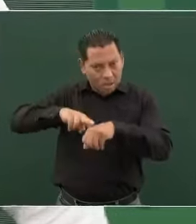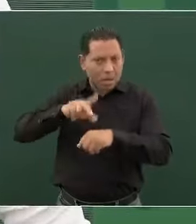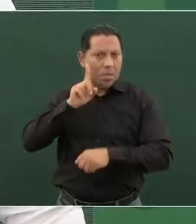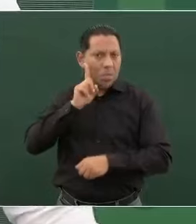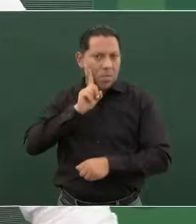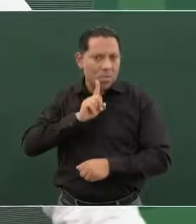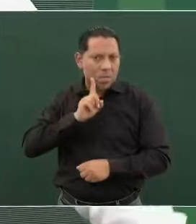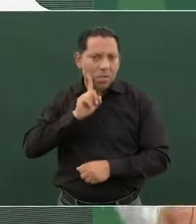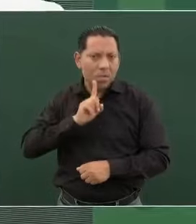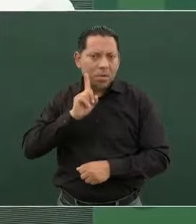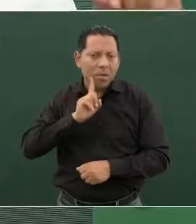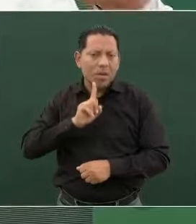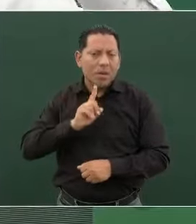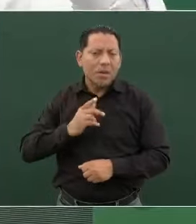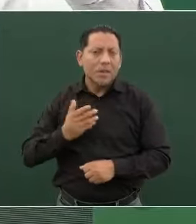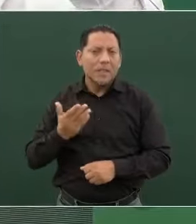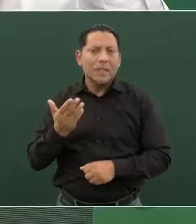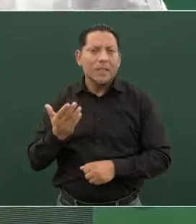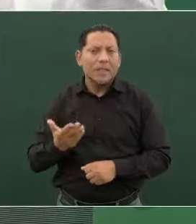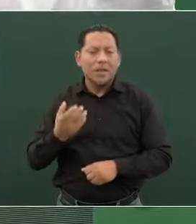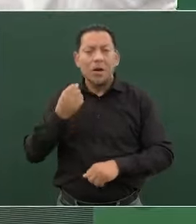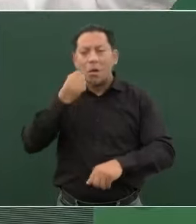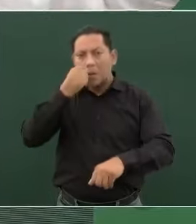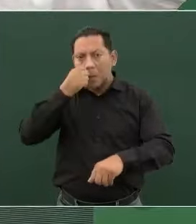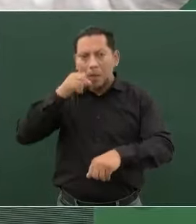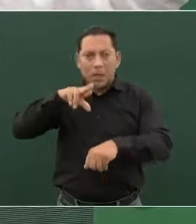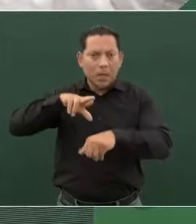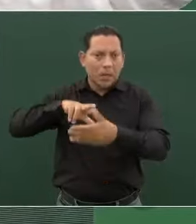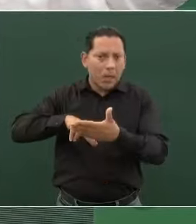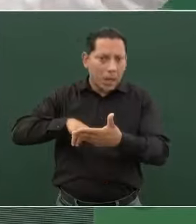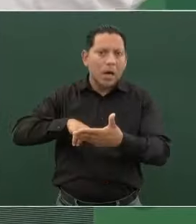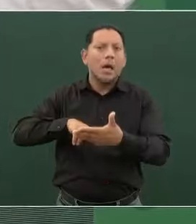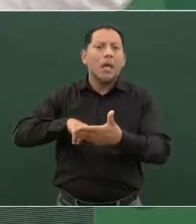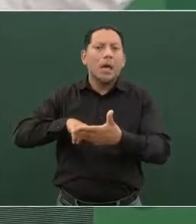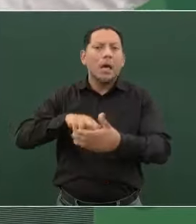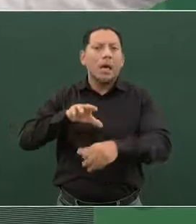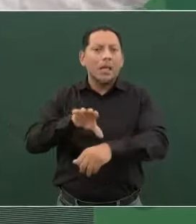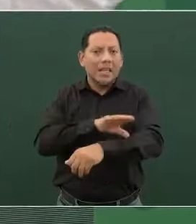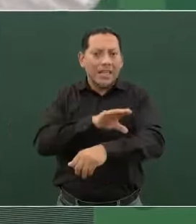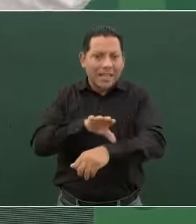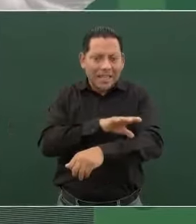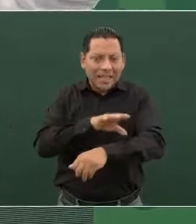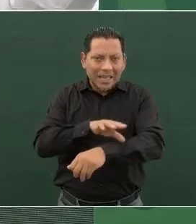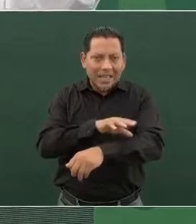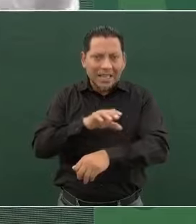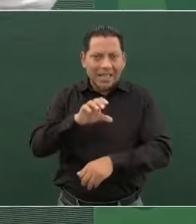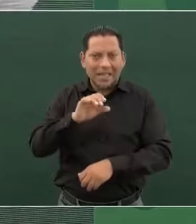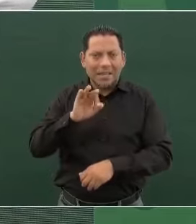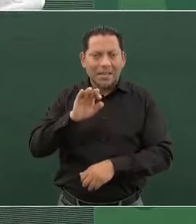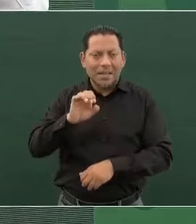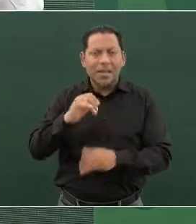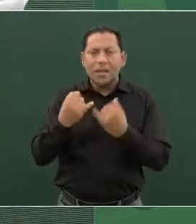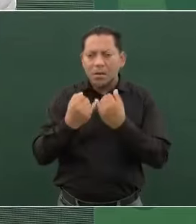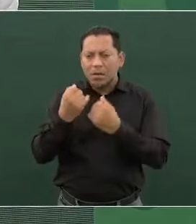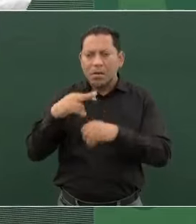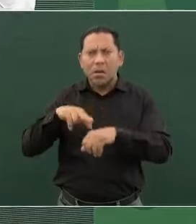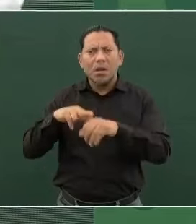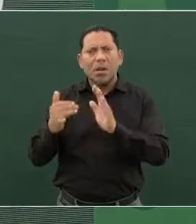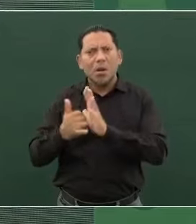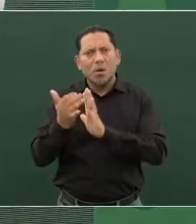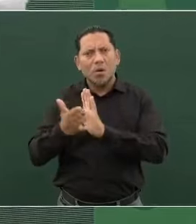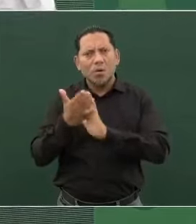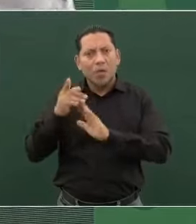secretaria de Energía y directora y en la construcción de